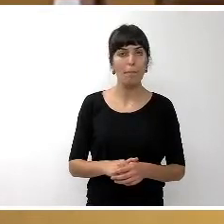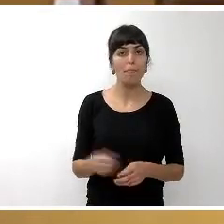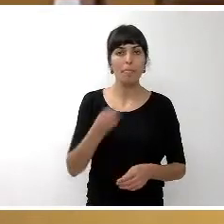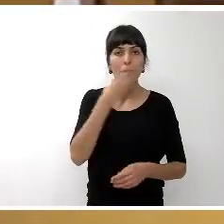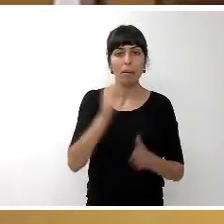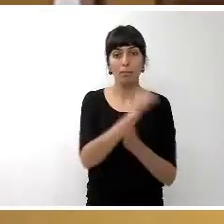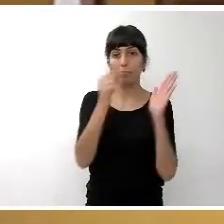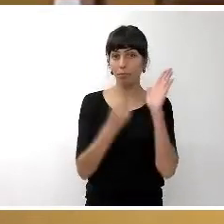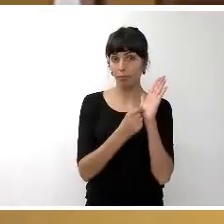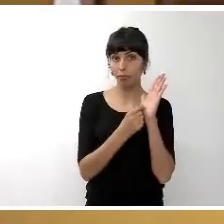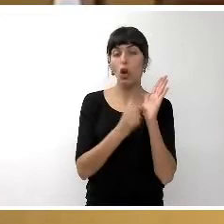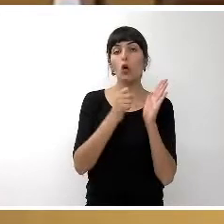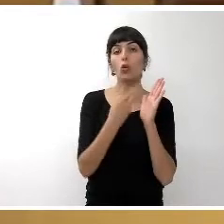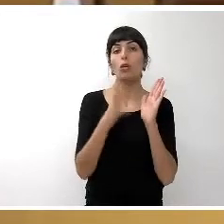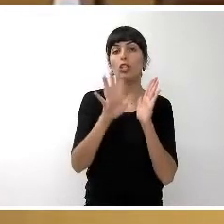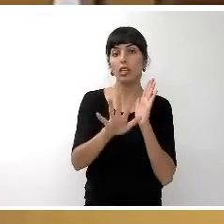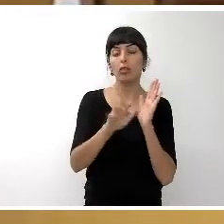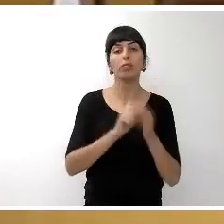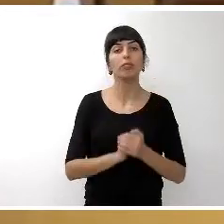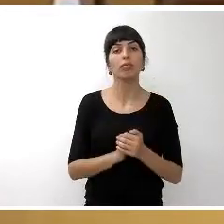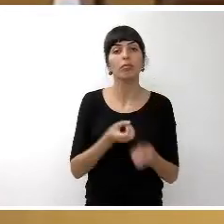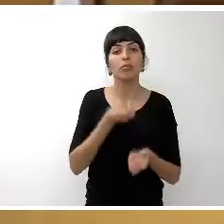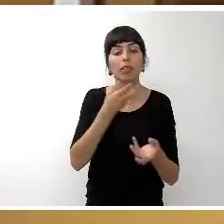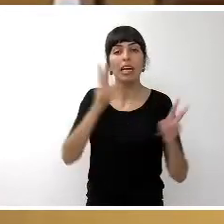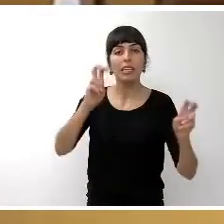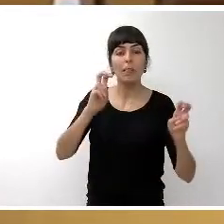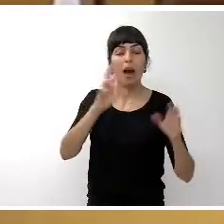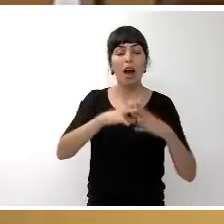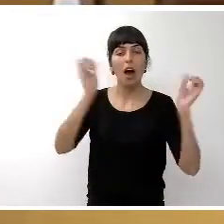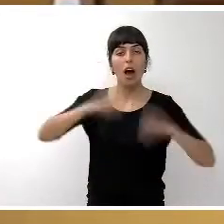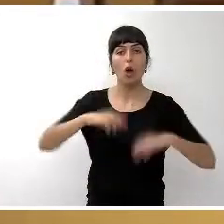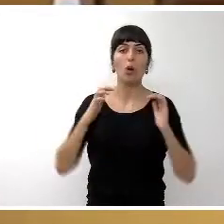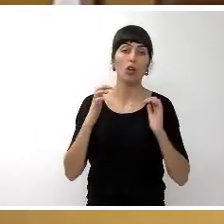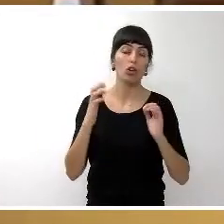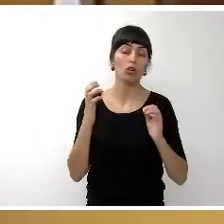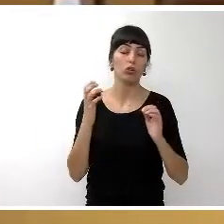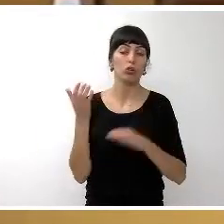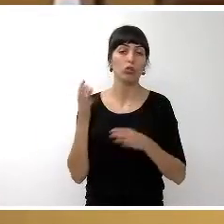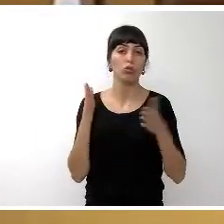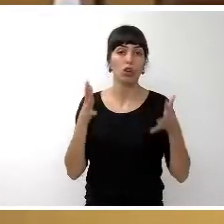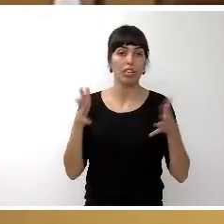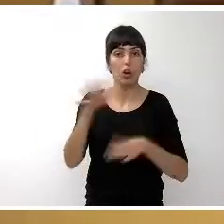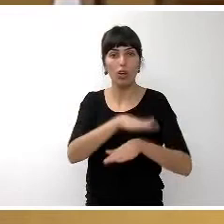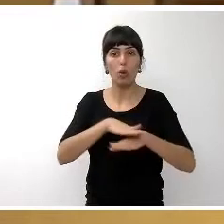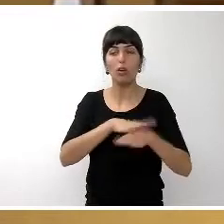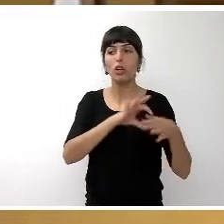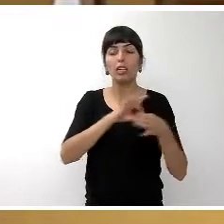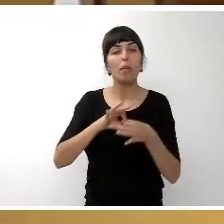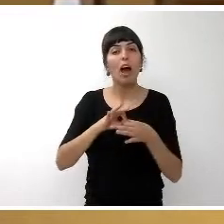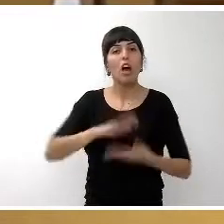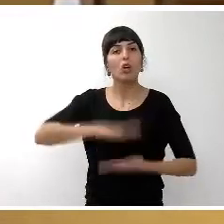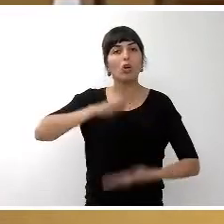pasamos al punto número 5, que da cuenta de los acuerdos del Consejo de Gobierno Insular de Utilización de Compatibilidad en el ejercicio de la competencia delegada